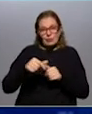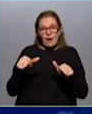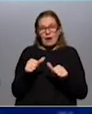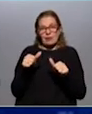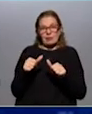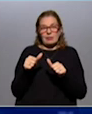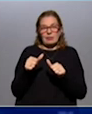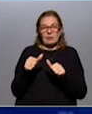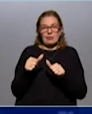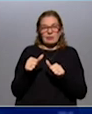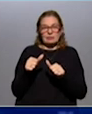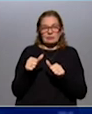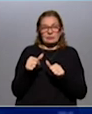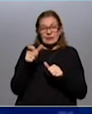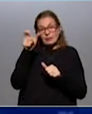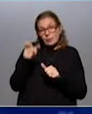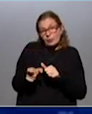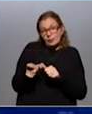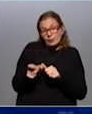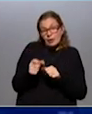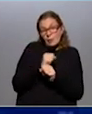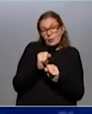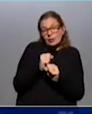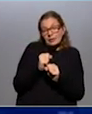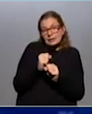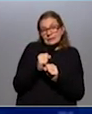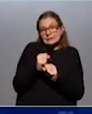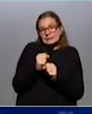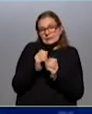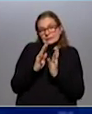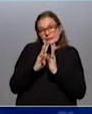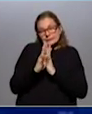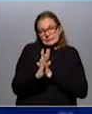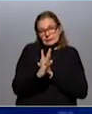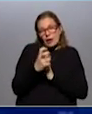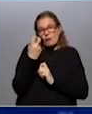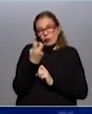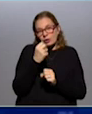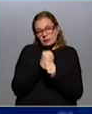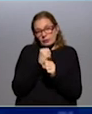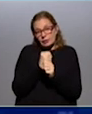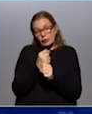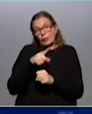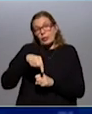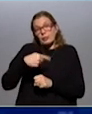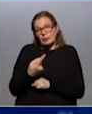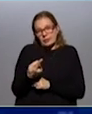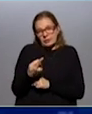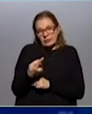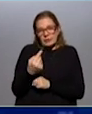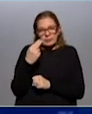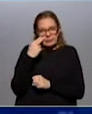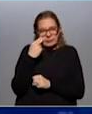personas que están en esa condición, puedan ir a engrosar las filas de los desempleados con impacto también sobre la tasa de